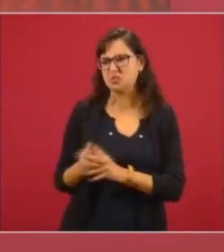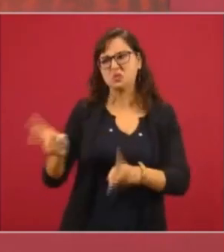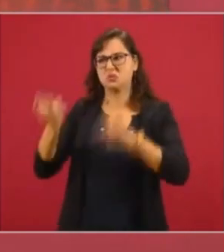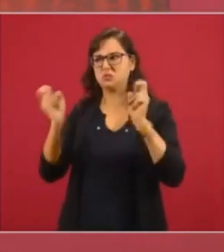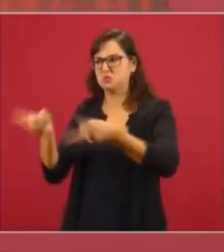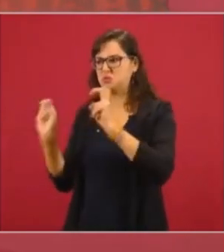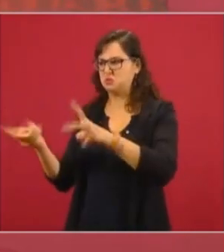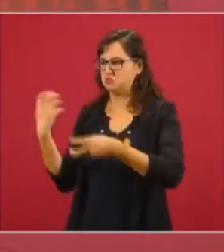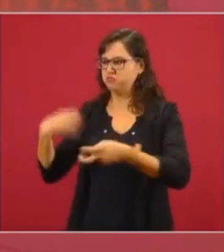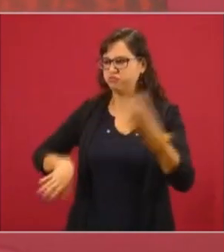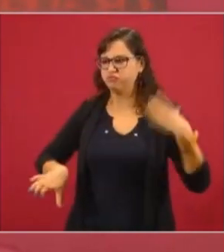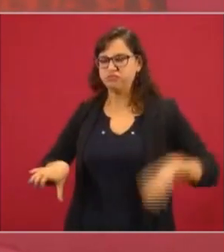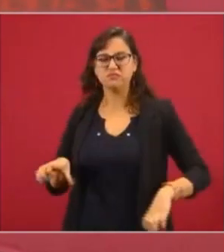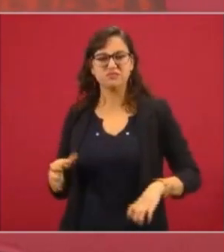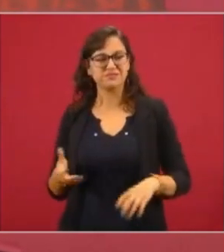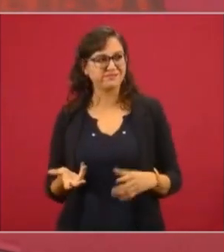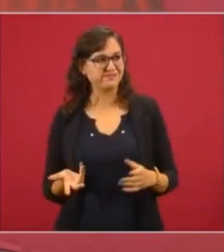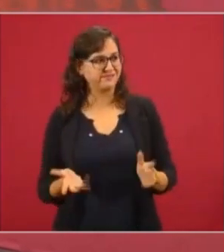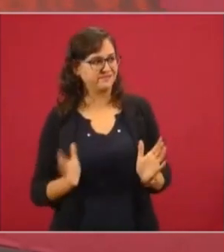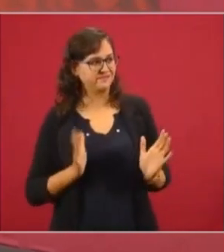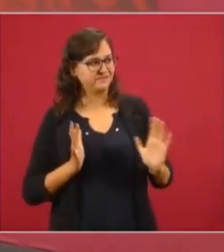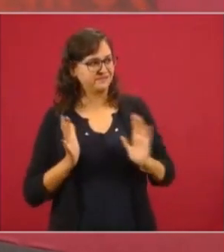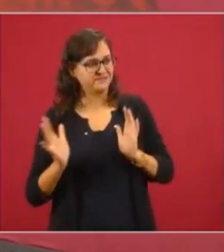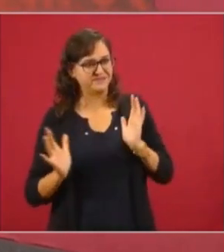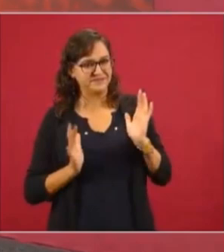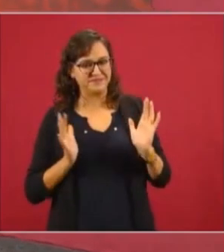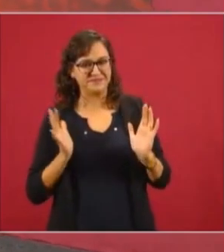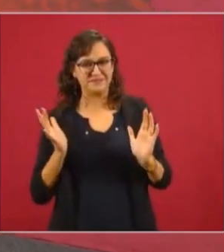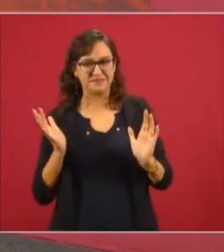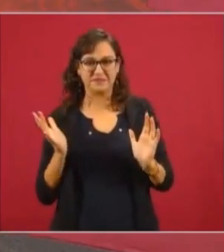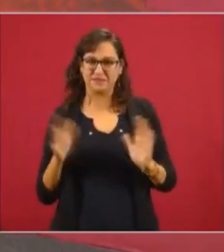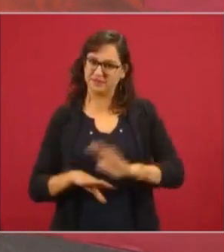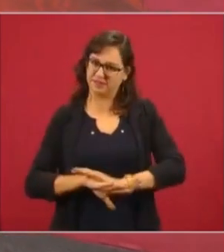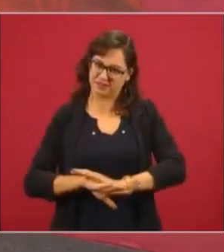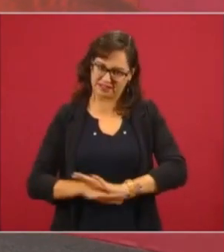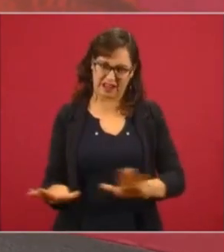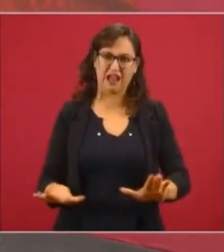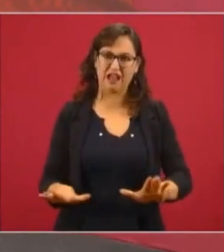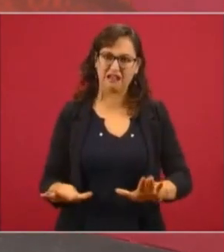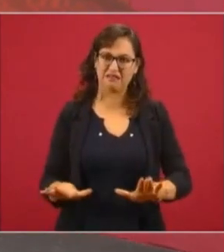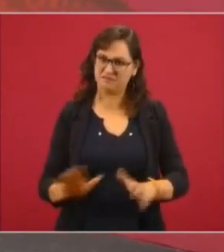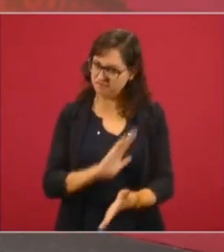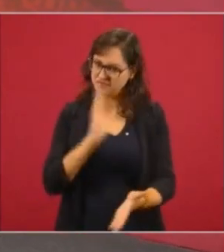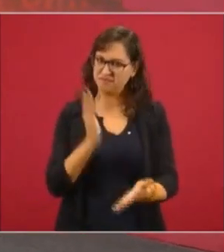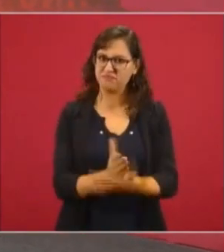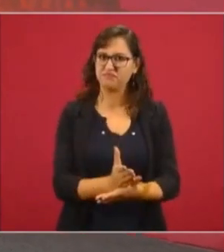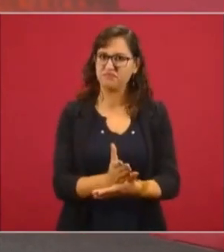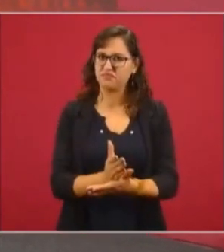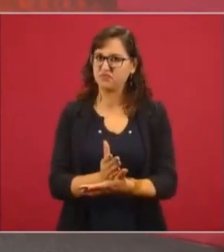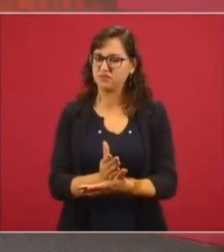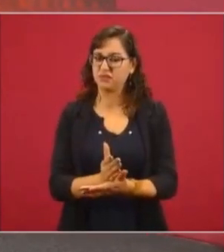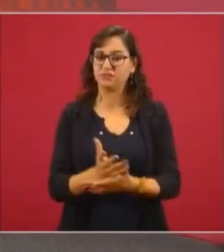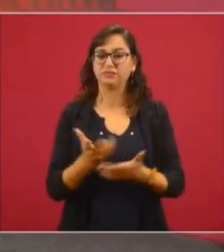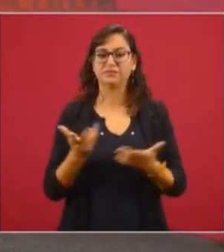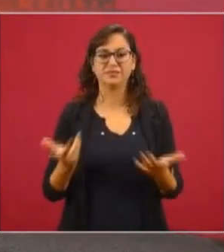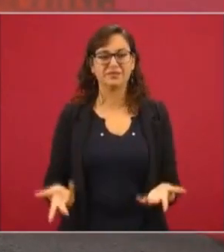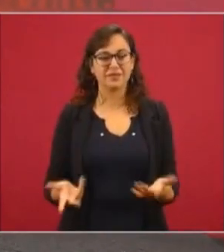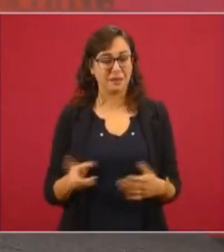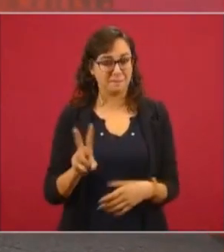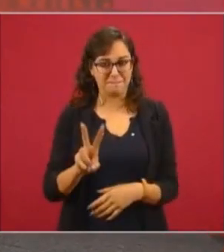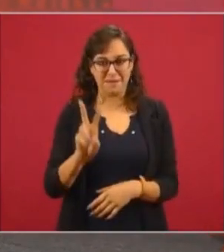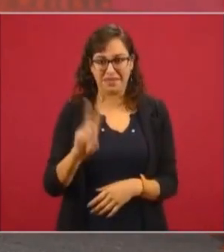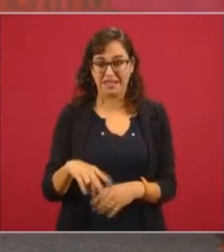Es muy lamentable que todavía, cuando se habla de la historia